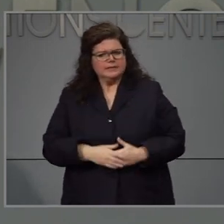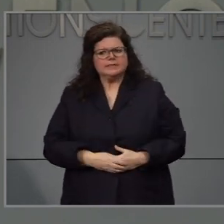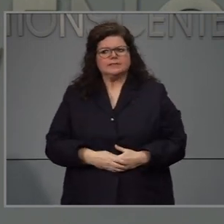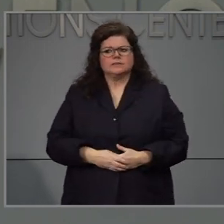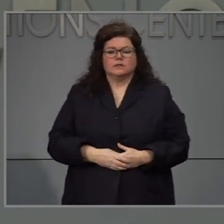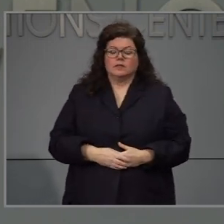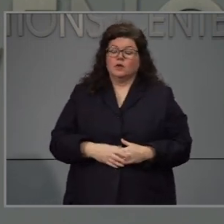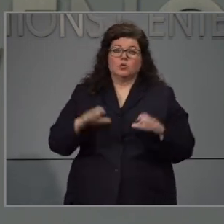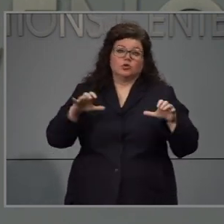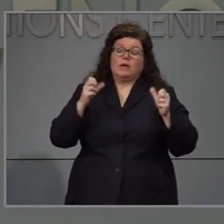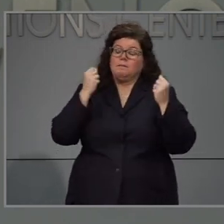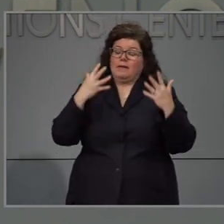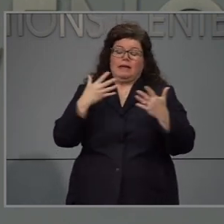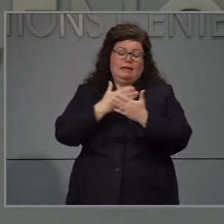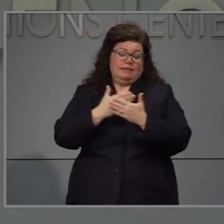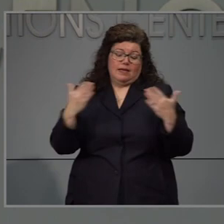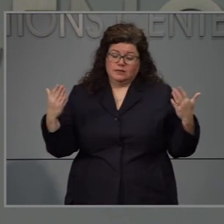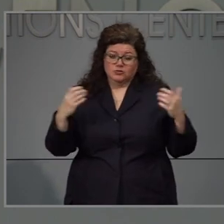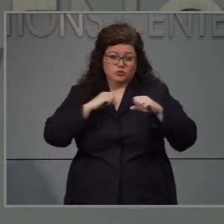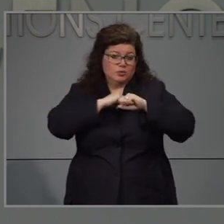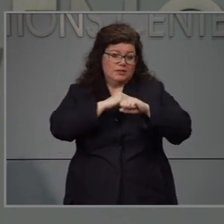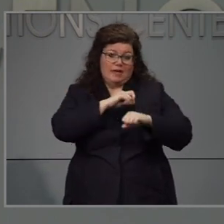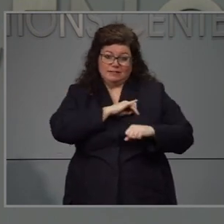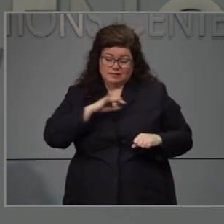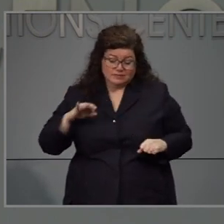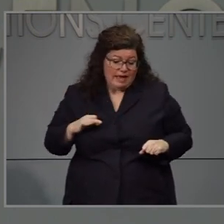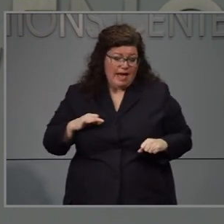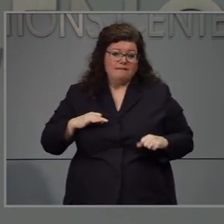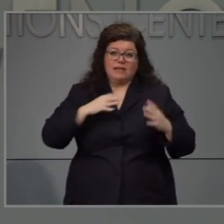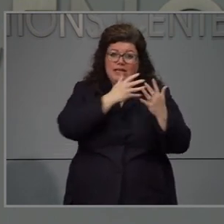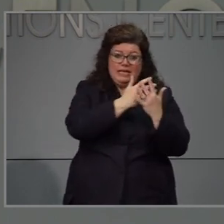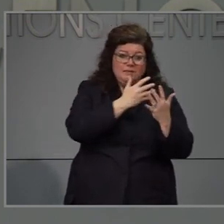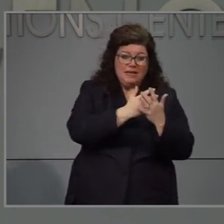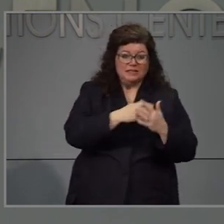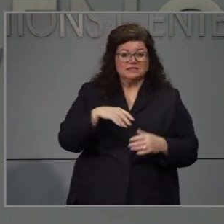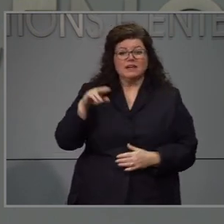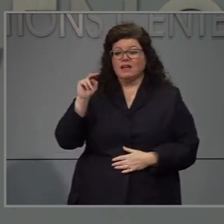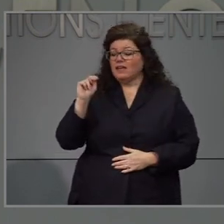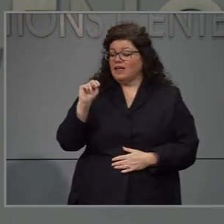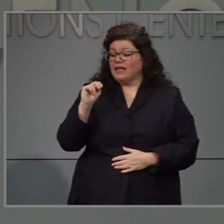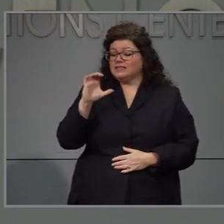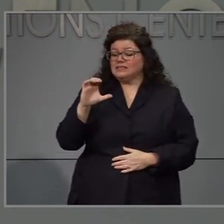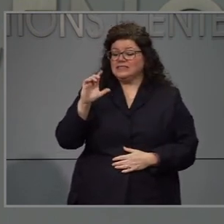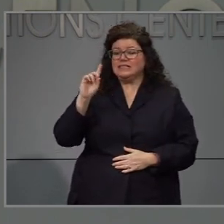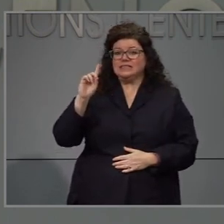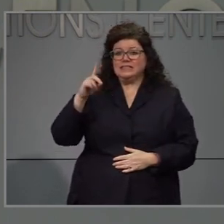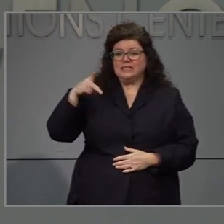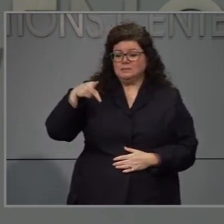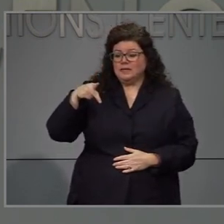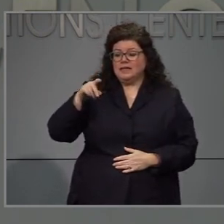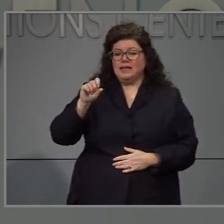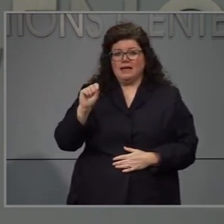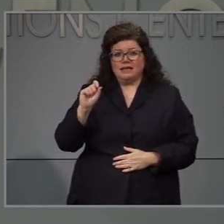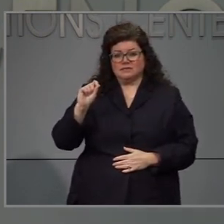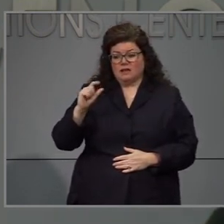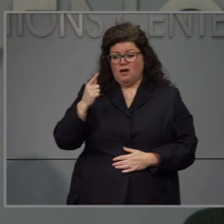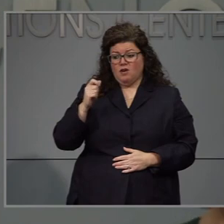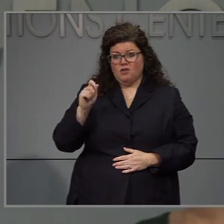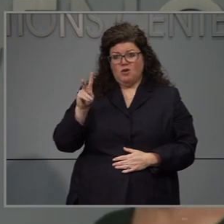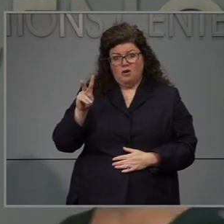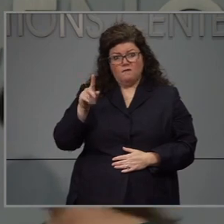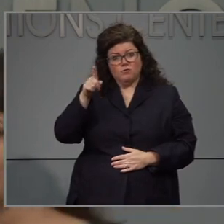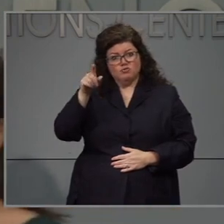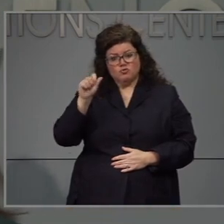Estas son las cosas que estamos haciendo para proteger al personal y a los reos. Visiten en ese de